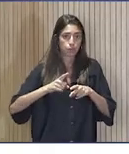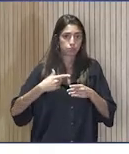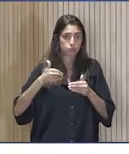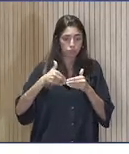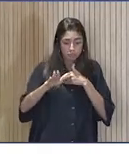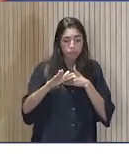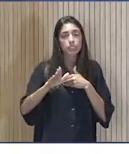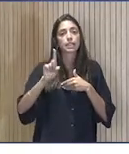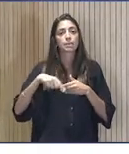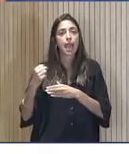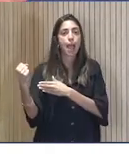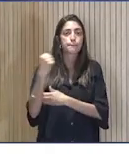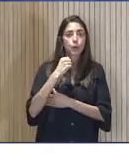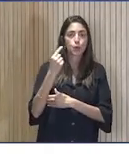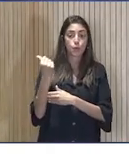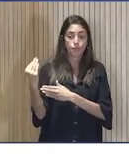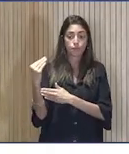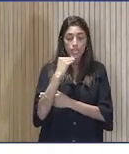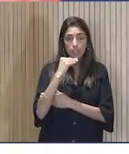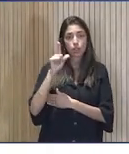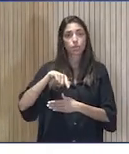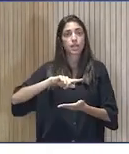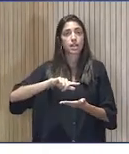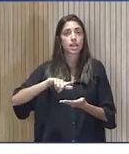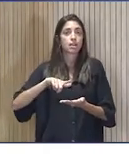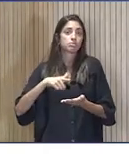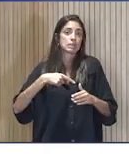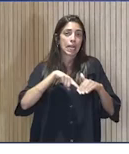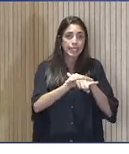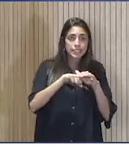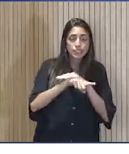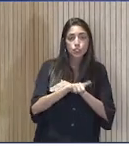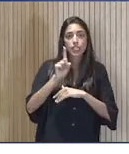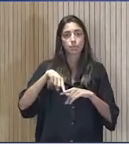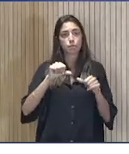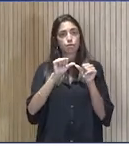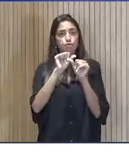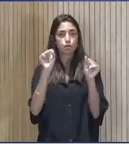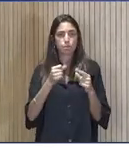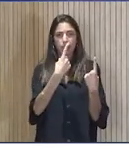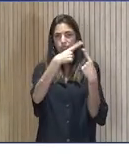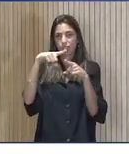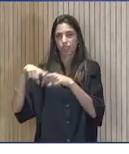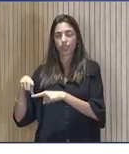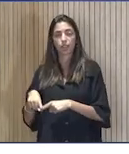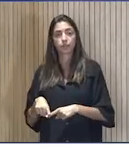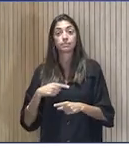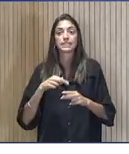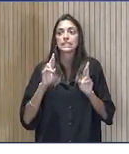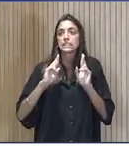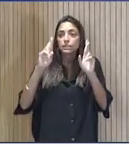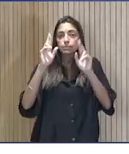financiero y logístico y de muchas otras formas. Yo espero que estos premios